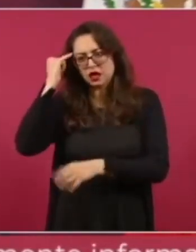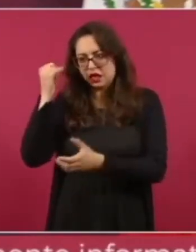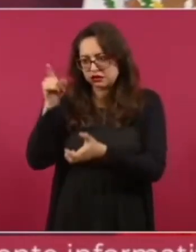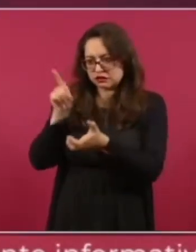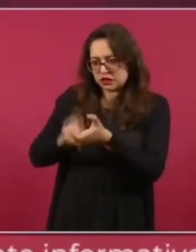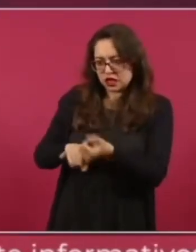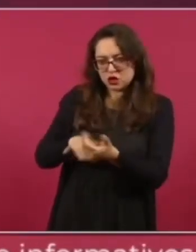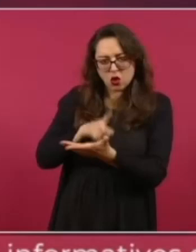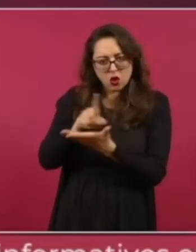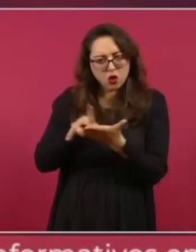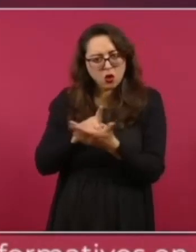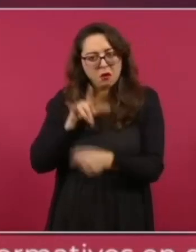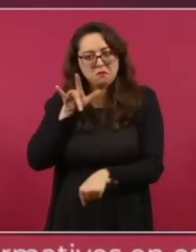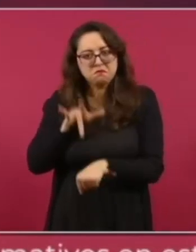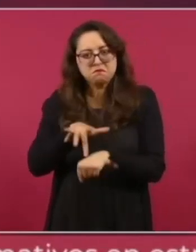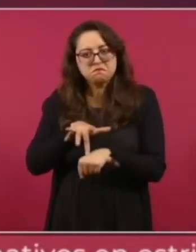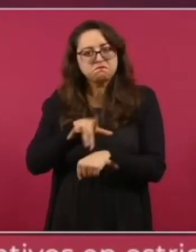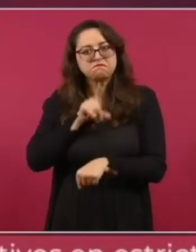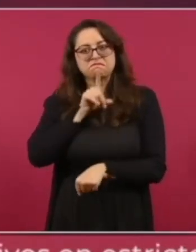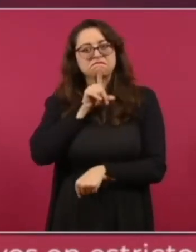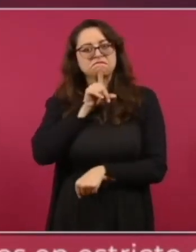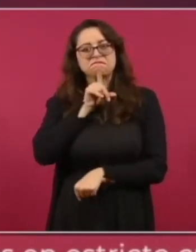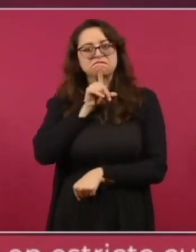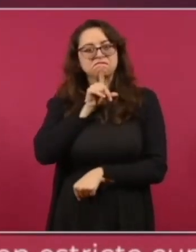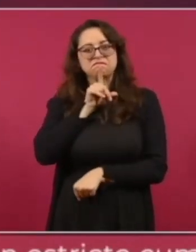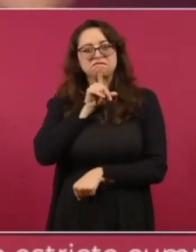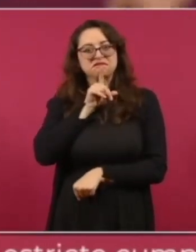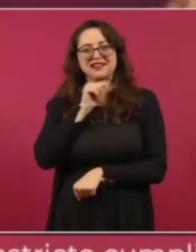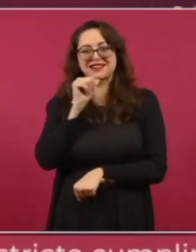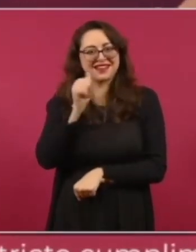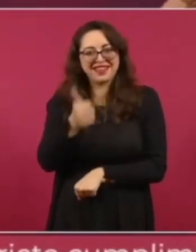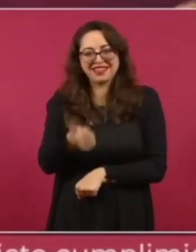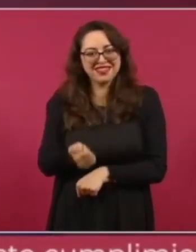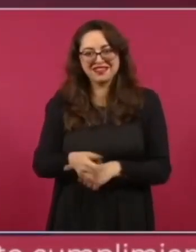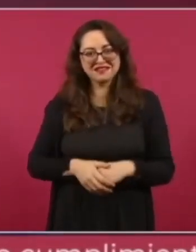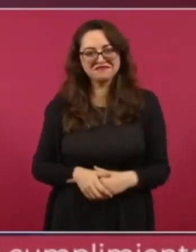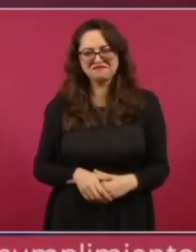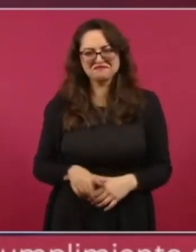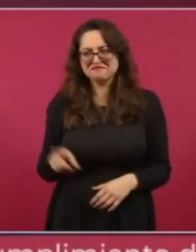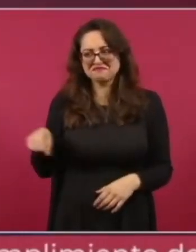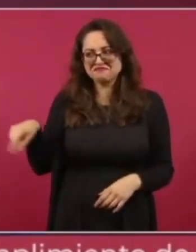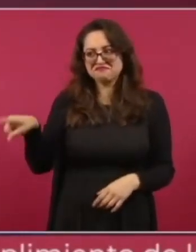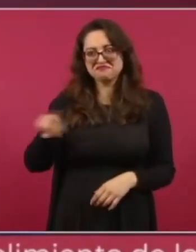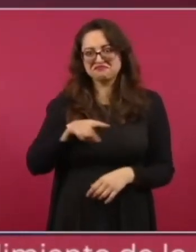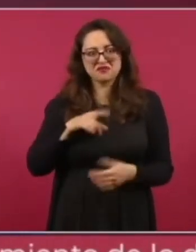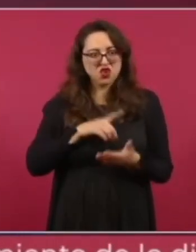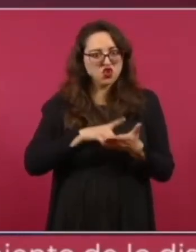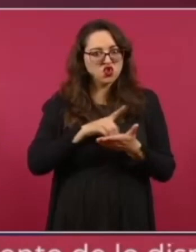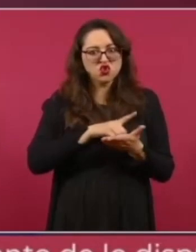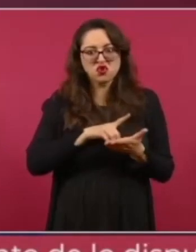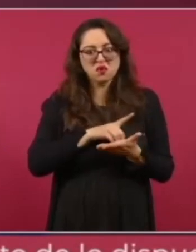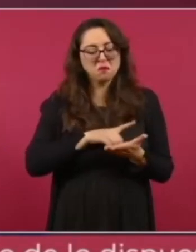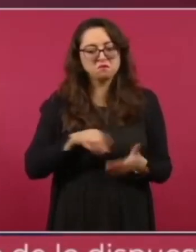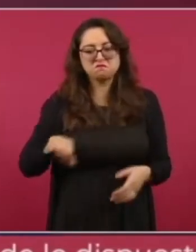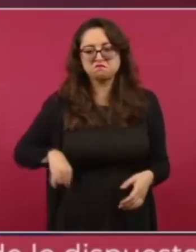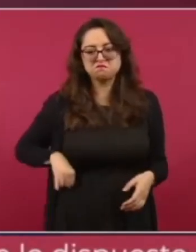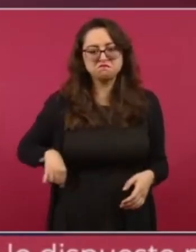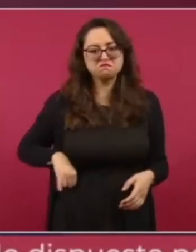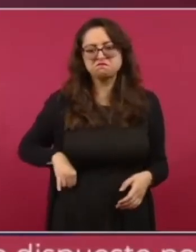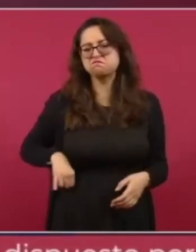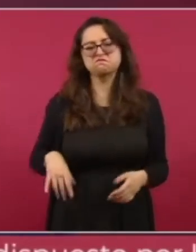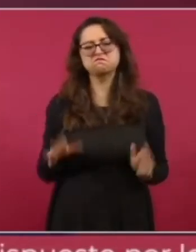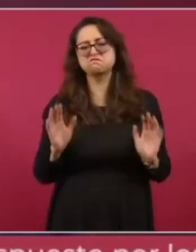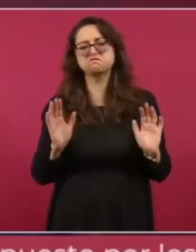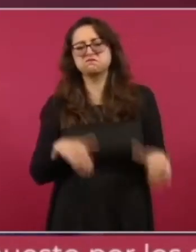droga, no existe el consumo de droga. Yo fui jefe de gobierno aquí en la